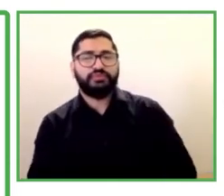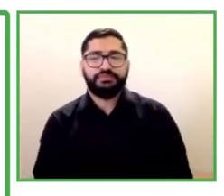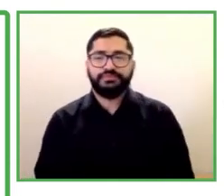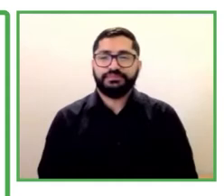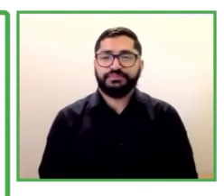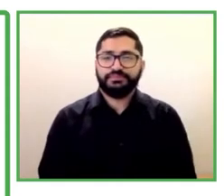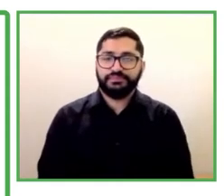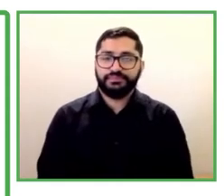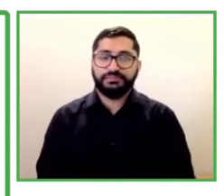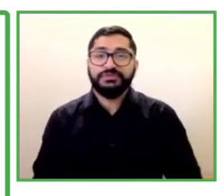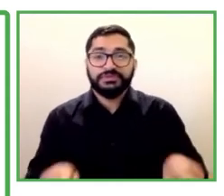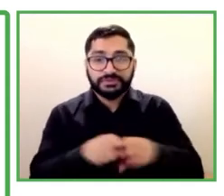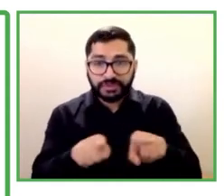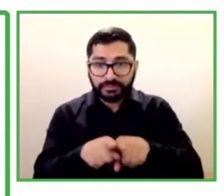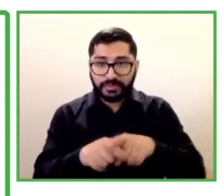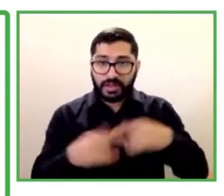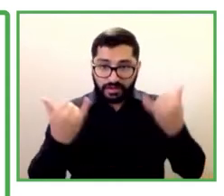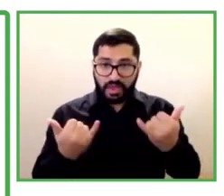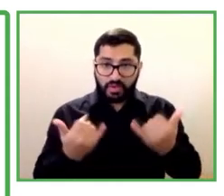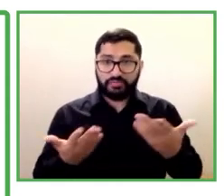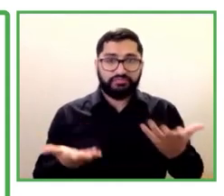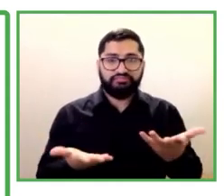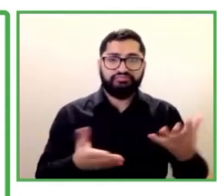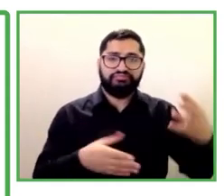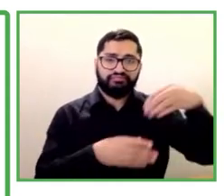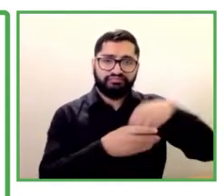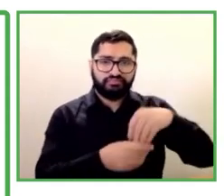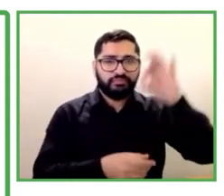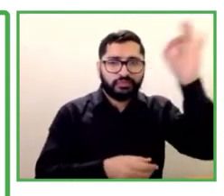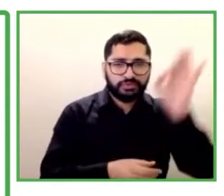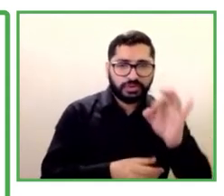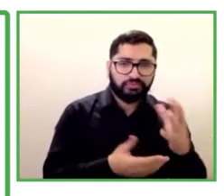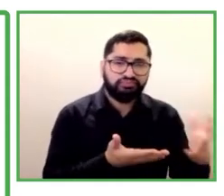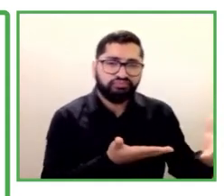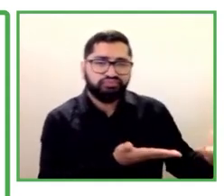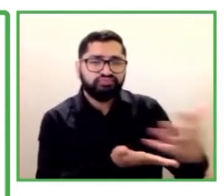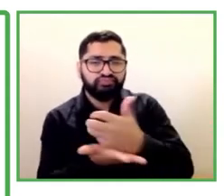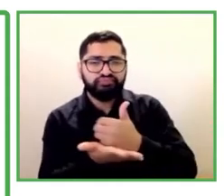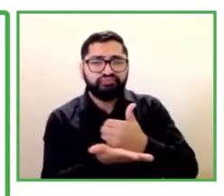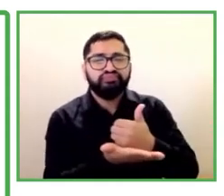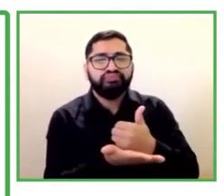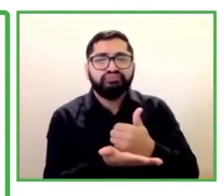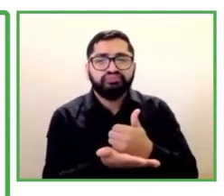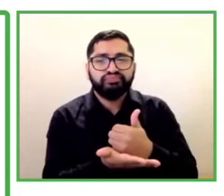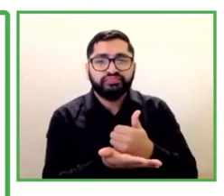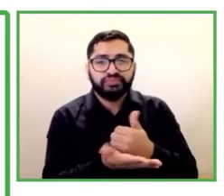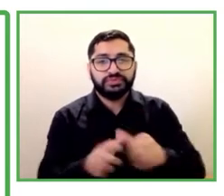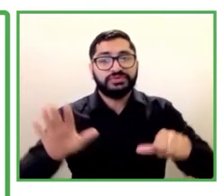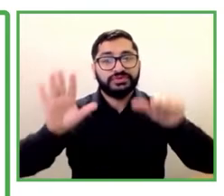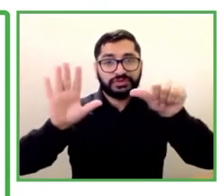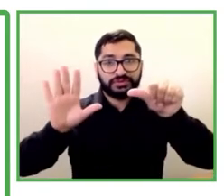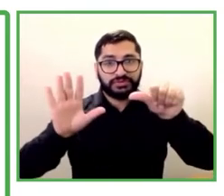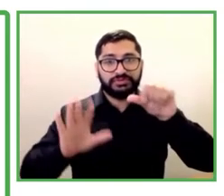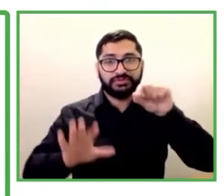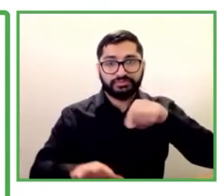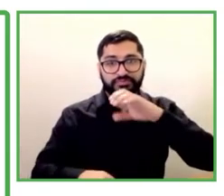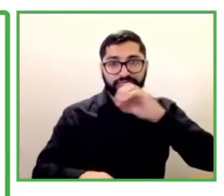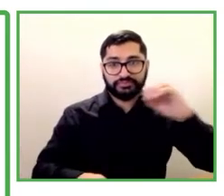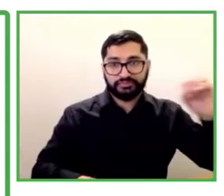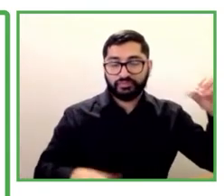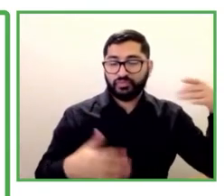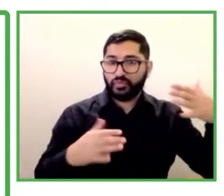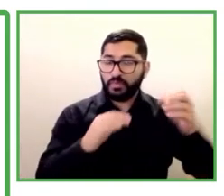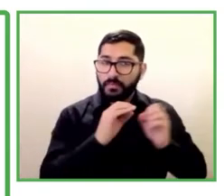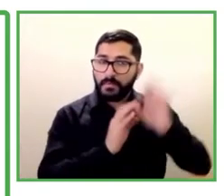un porcentaje de financiamiento, seis veces más de seis cifras, un recurso bastante